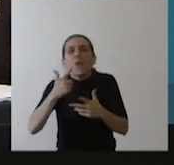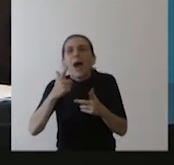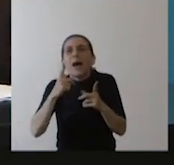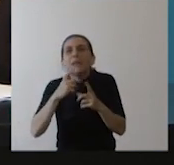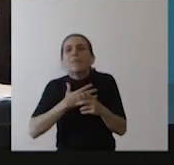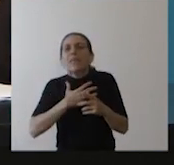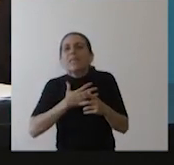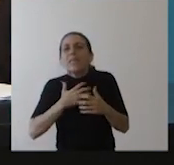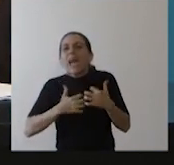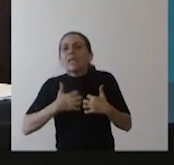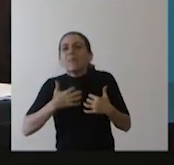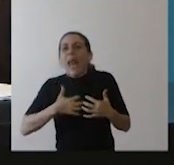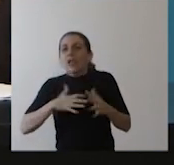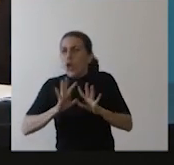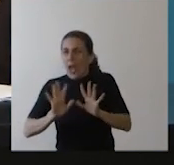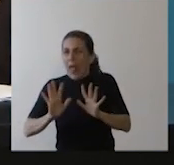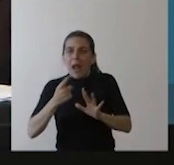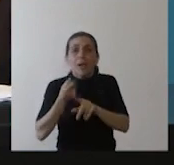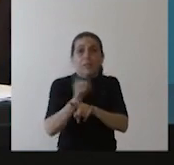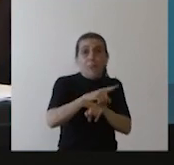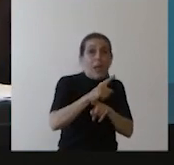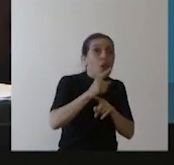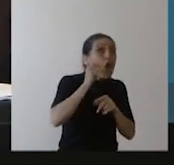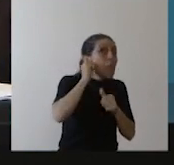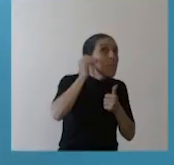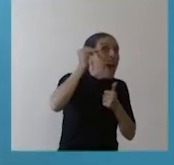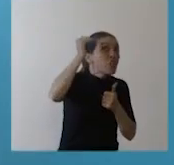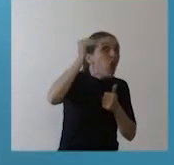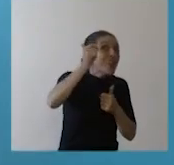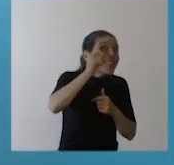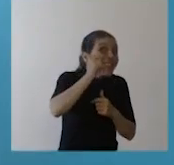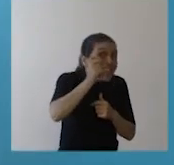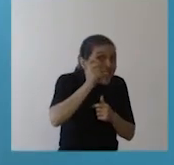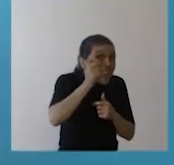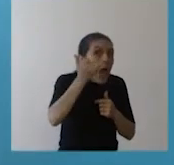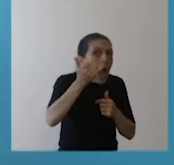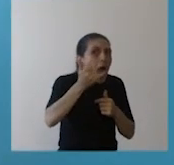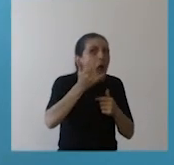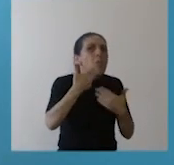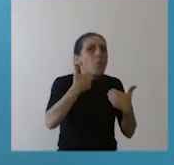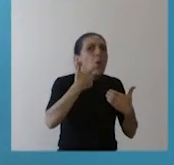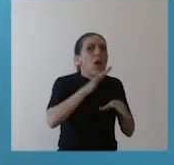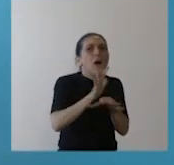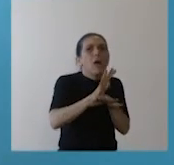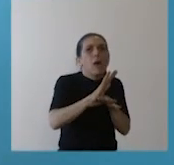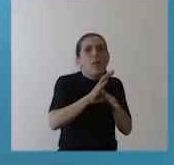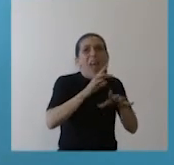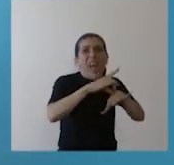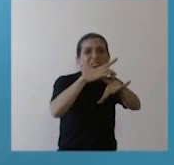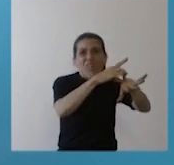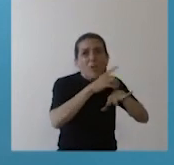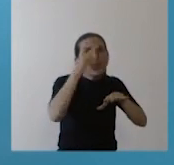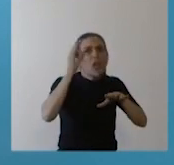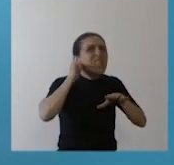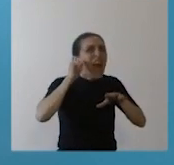y en cambio en la medida en que se va subiendo en décadas aumenta mucho la mortalidad que llega a un 15% en los mayores de 80